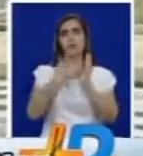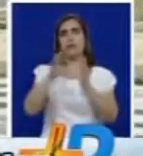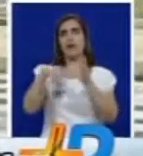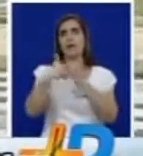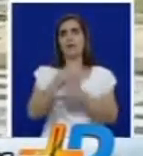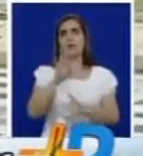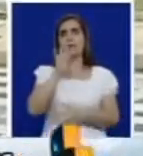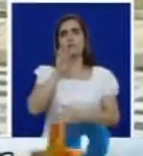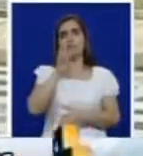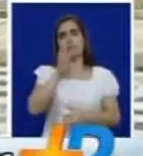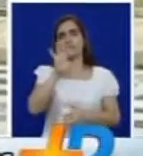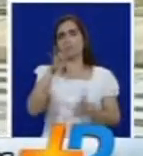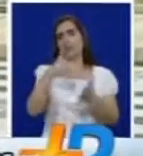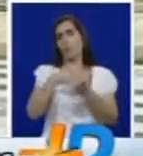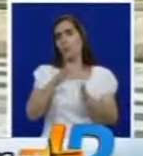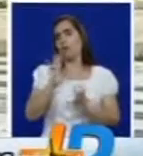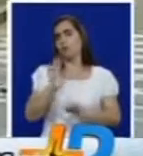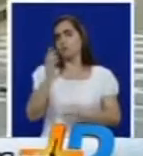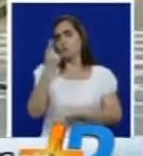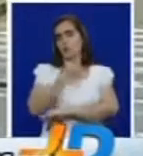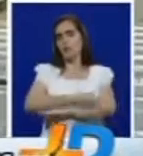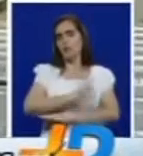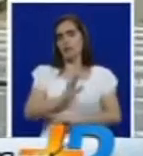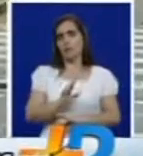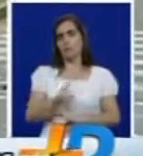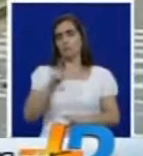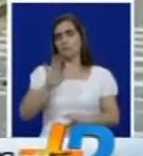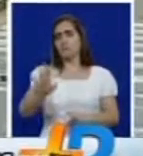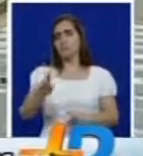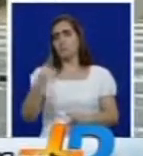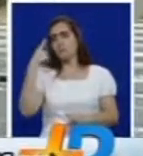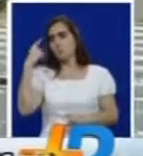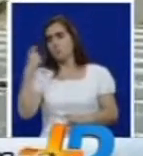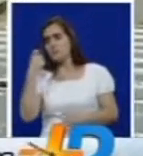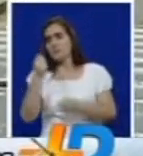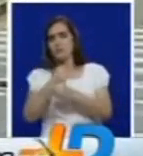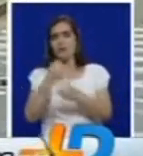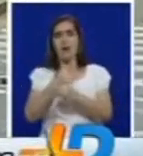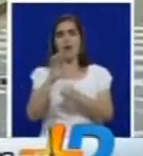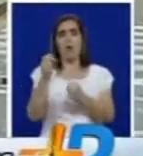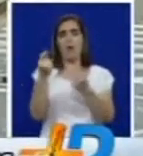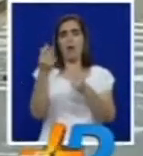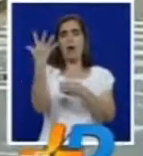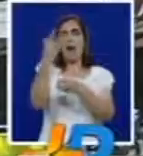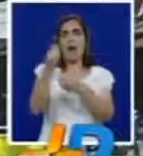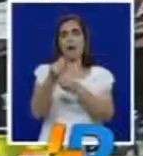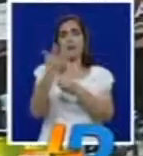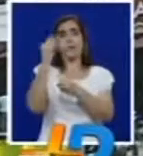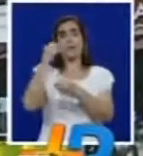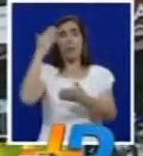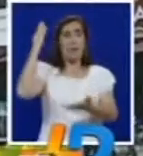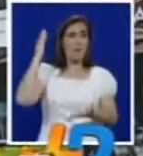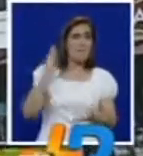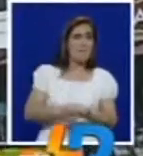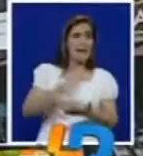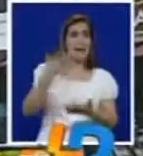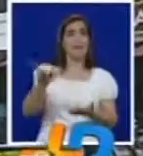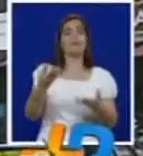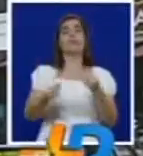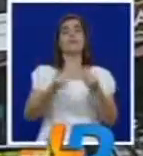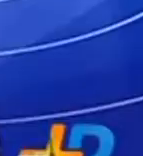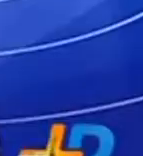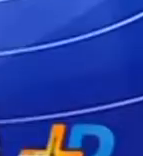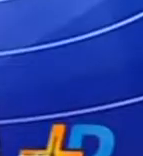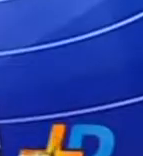35.000 pesos sea rebusque o sea por amor al arte ningún dinero recompensaría un accidente o una caída contra el